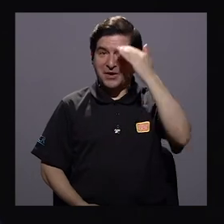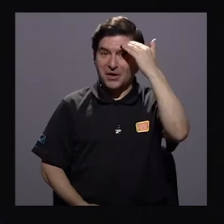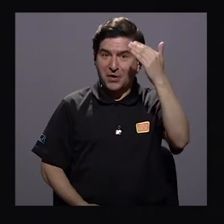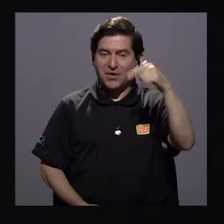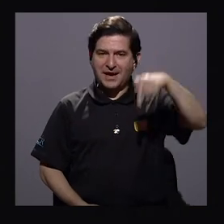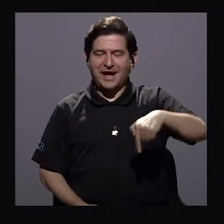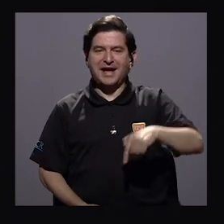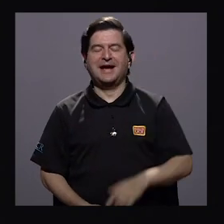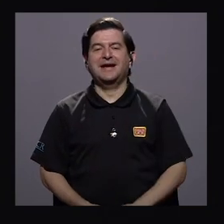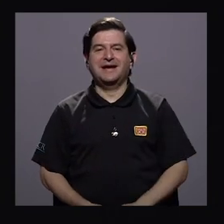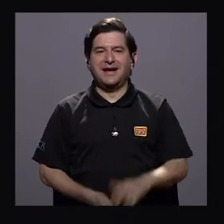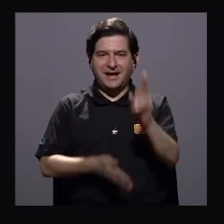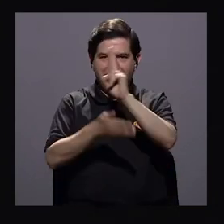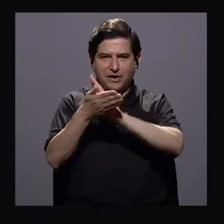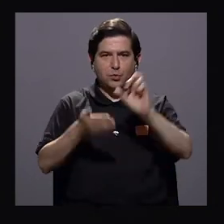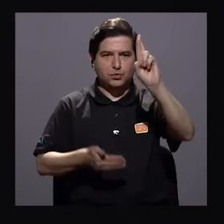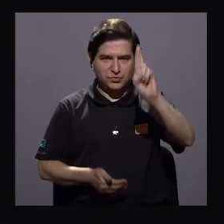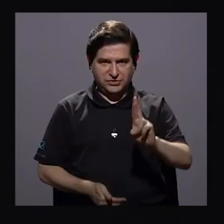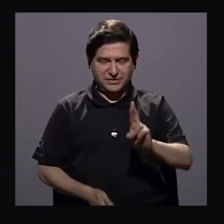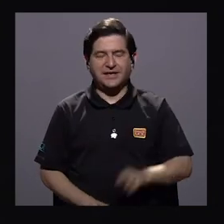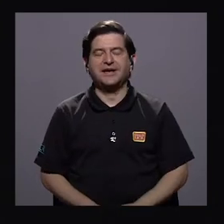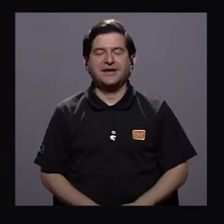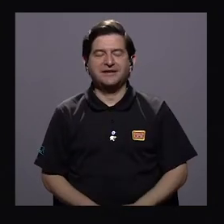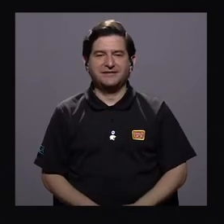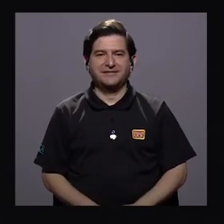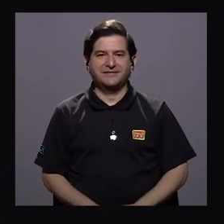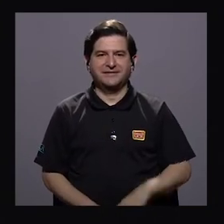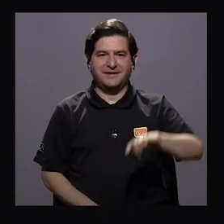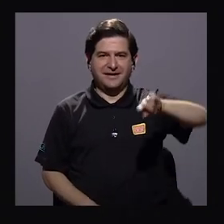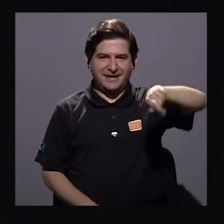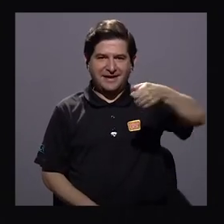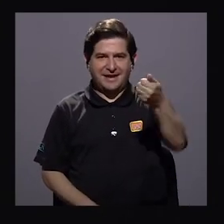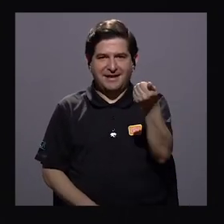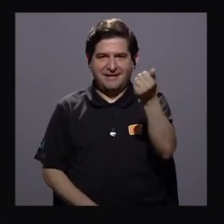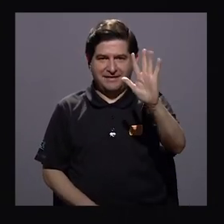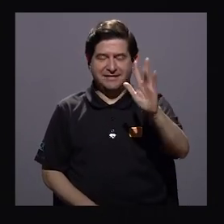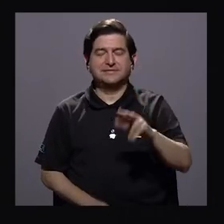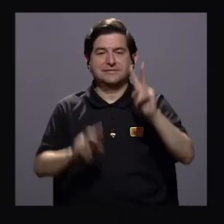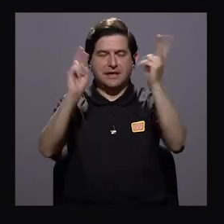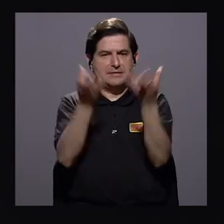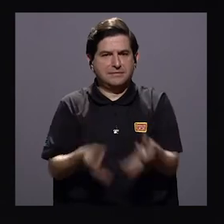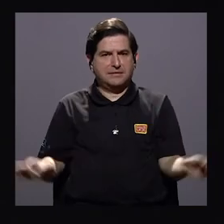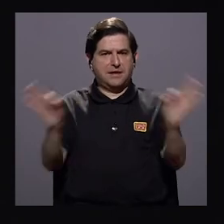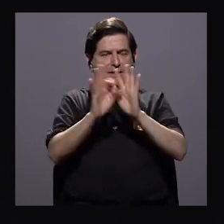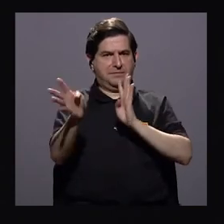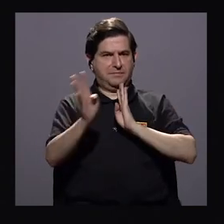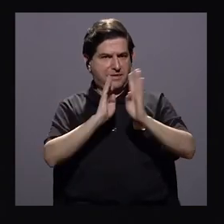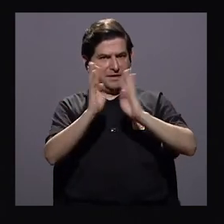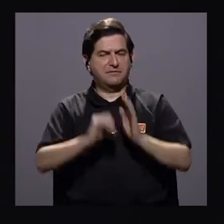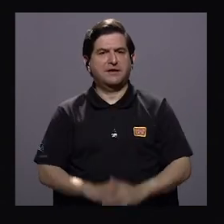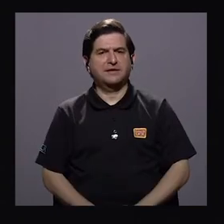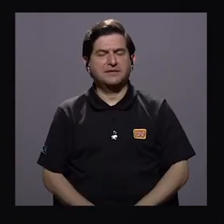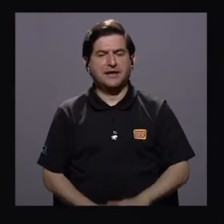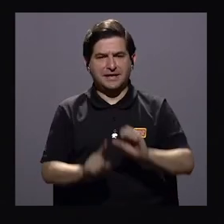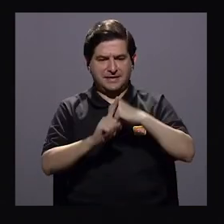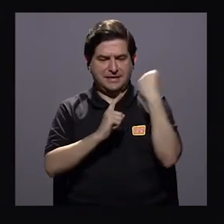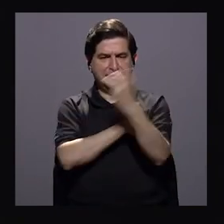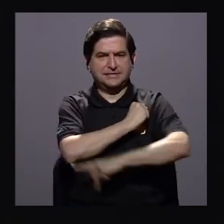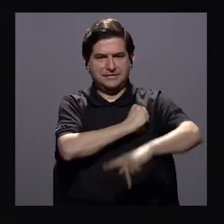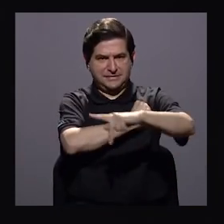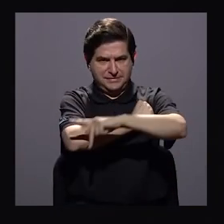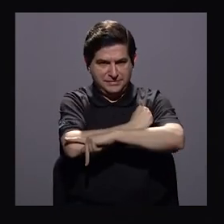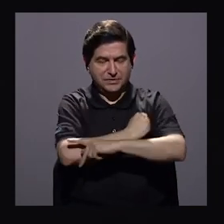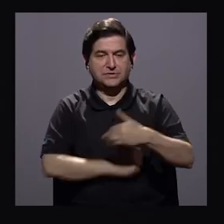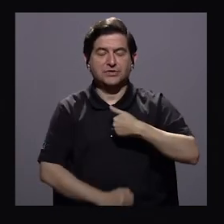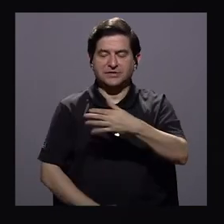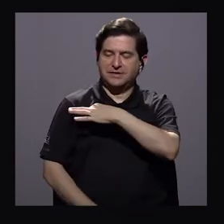Hola, estamos desde el campus de Rodrigo Facio, acá en el canal 15 Universidad de Costa Rica, hablando de un tema muy importante que tiene que ver con el Estado-Nación.